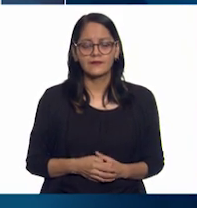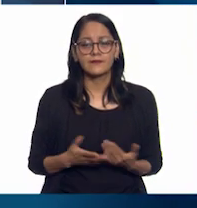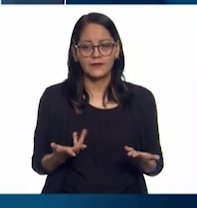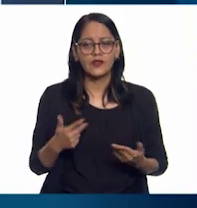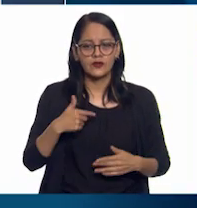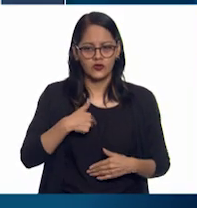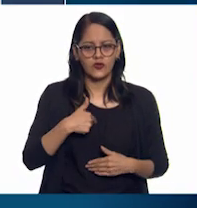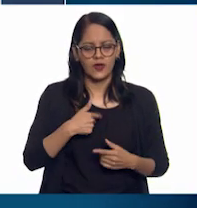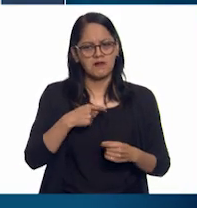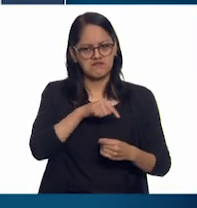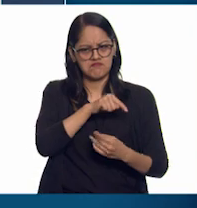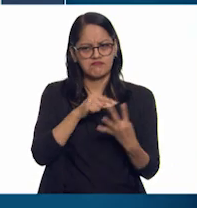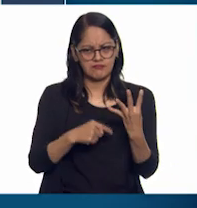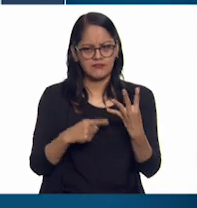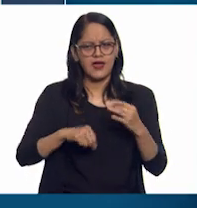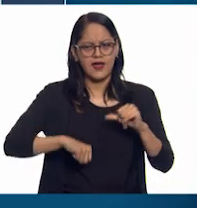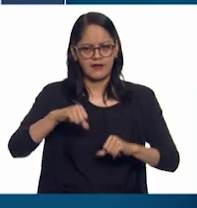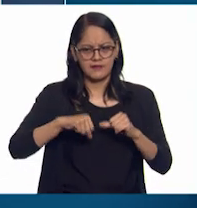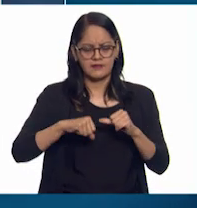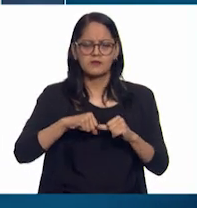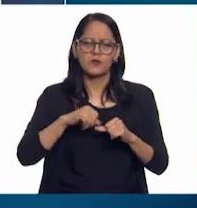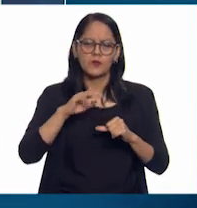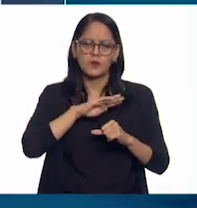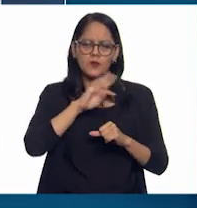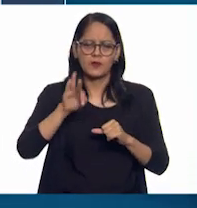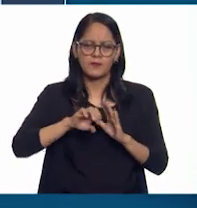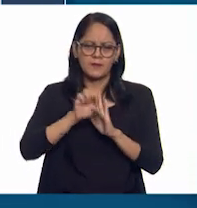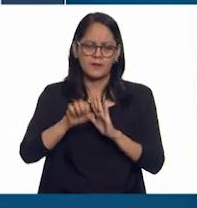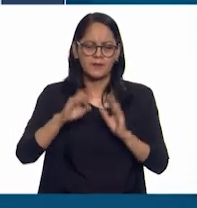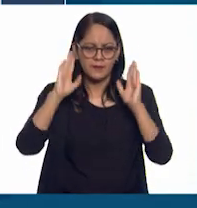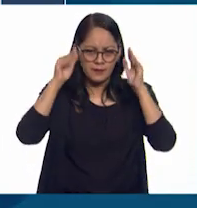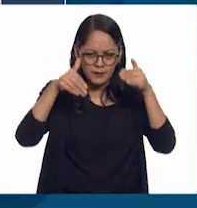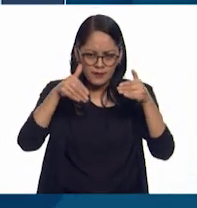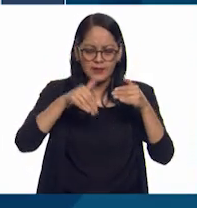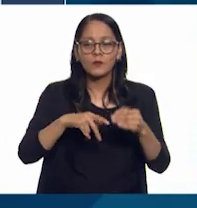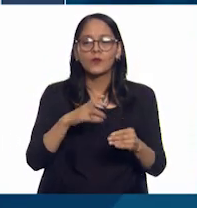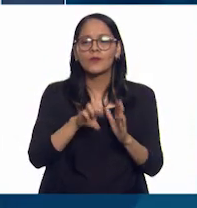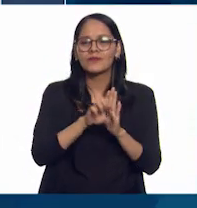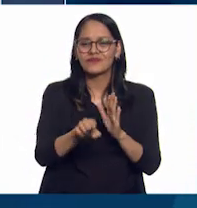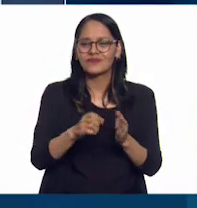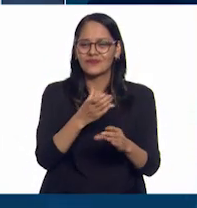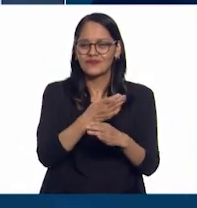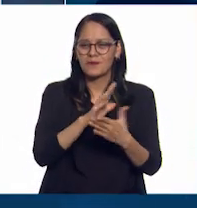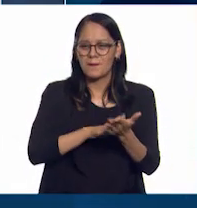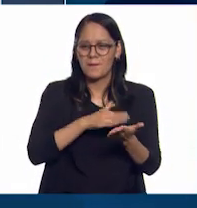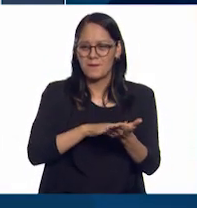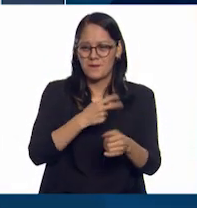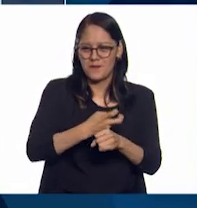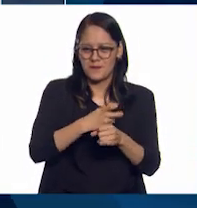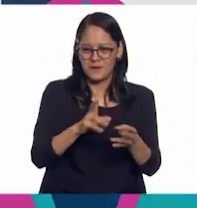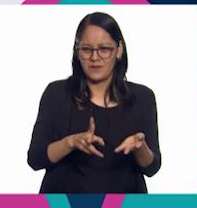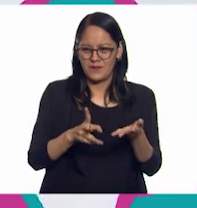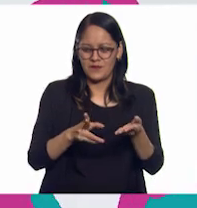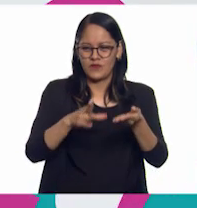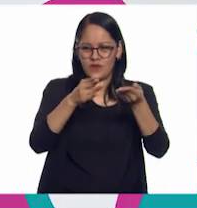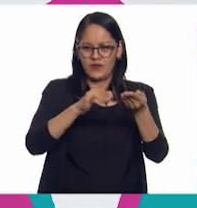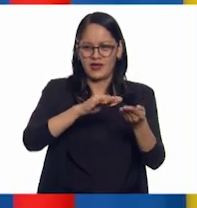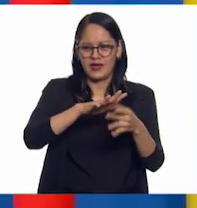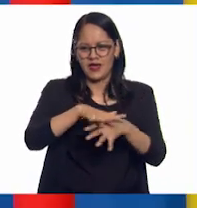Haciendo actividades que me distraigan de eso. Por ejemplo, reciclamos cartón, cosas que ya no necesitamos, pero las reciclamos.